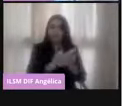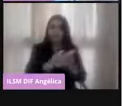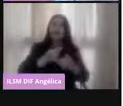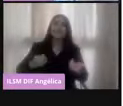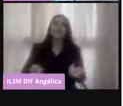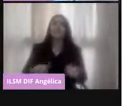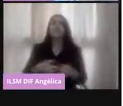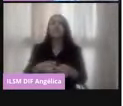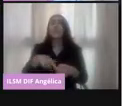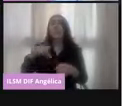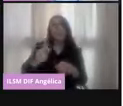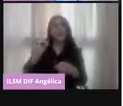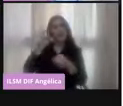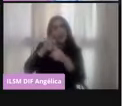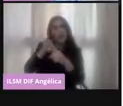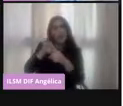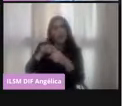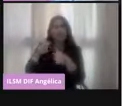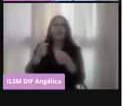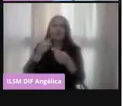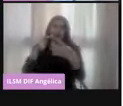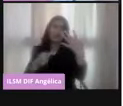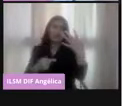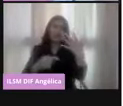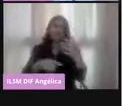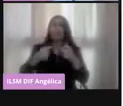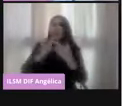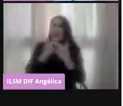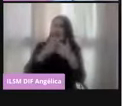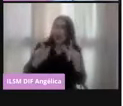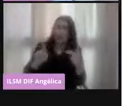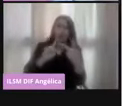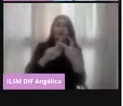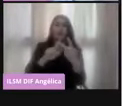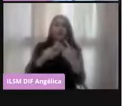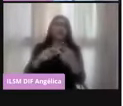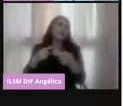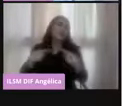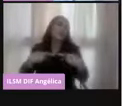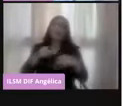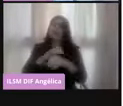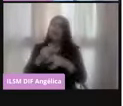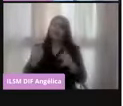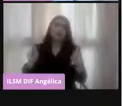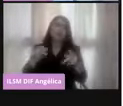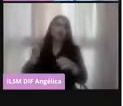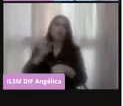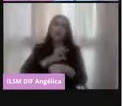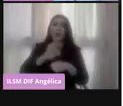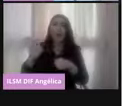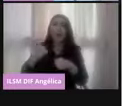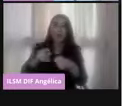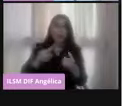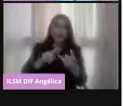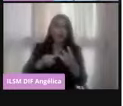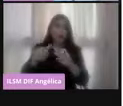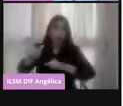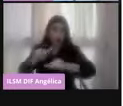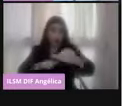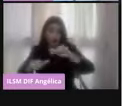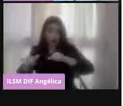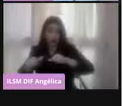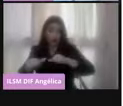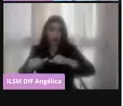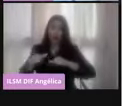características. El voto es libre, el voto es universal, el voto es directo, es intransferible, es